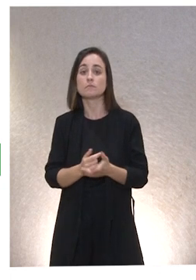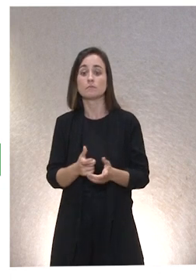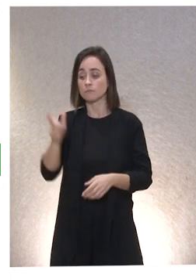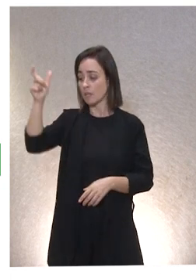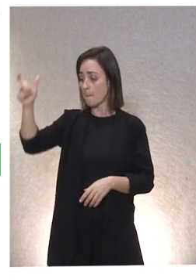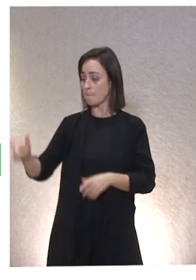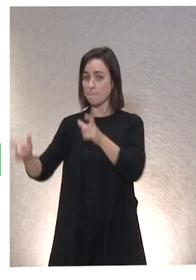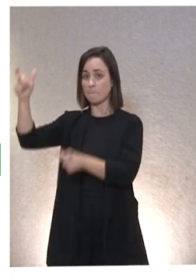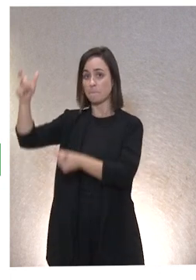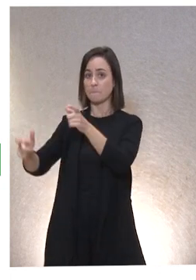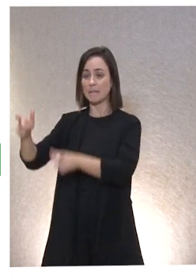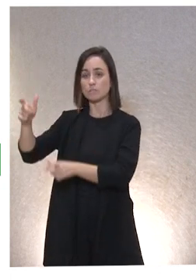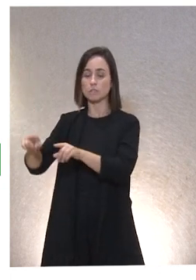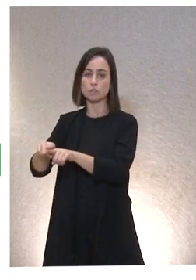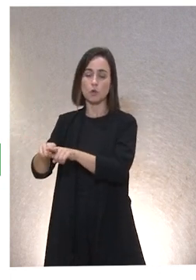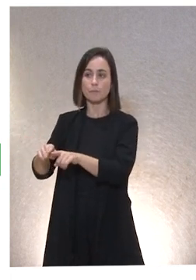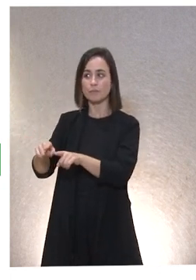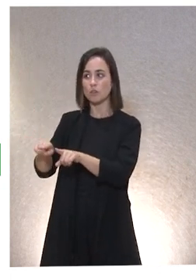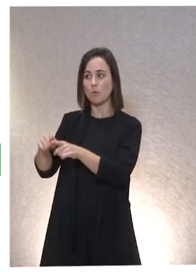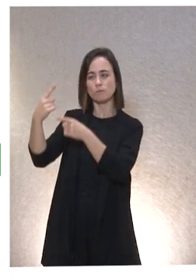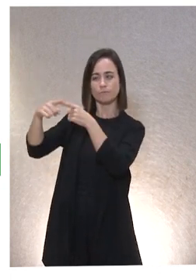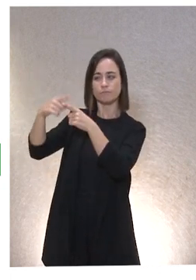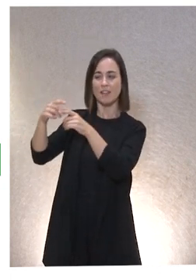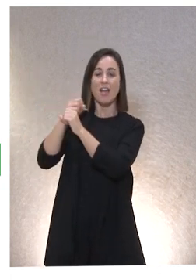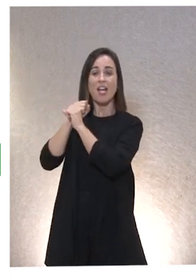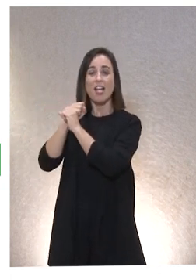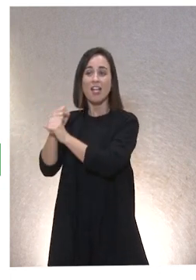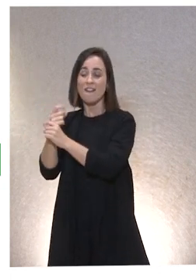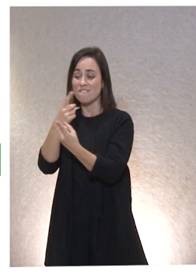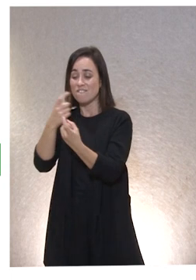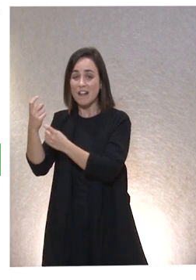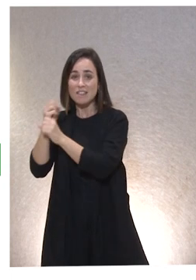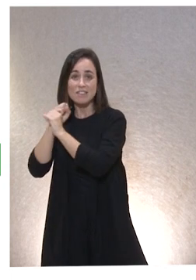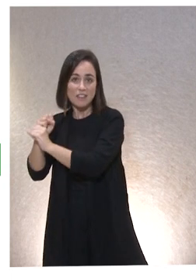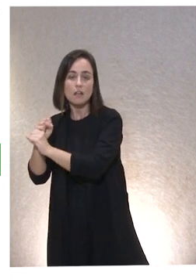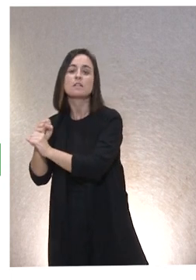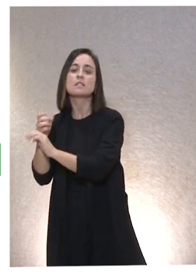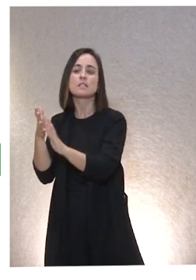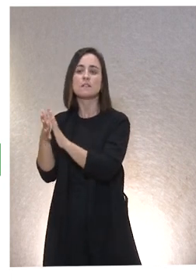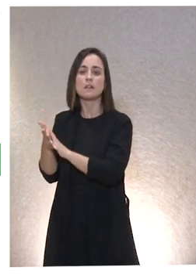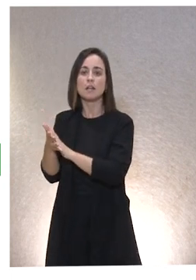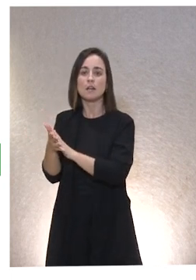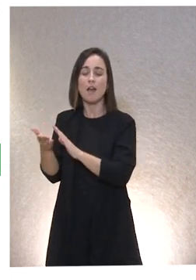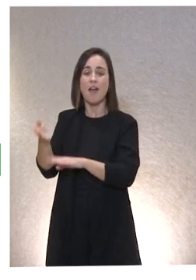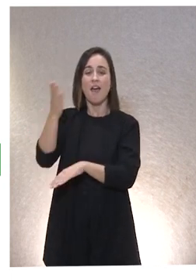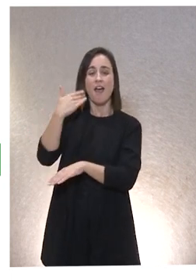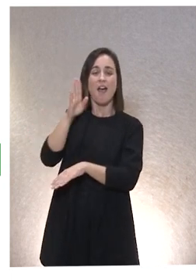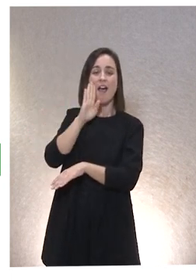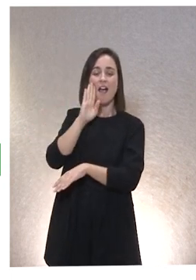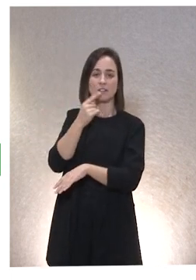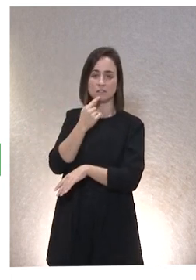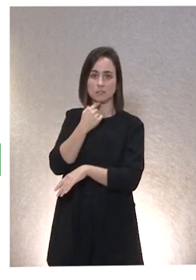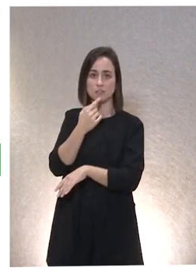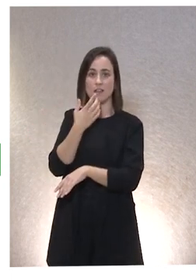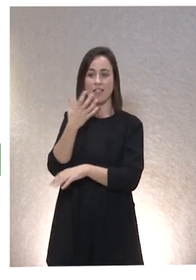hacen ignorar nuestras dependencias asentadas en nuestras capacidades. Lo he dicho un poco antes, hay que tener el panorama